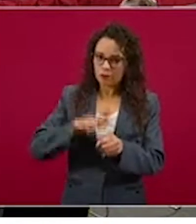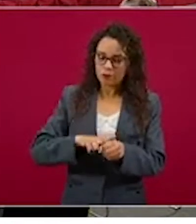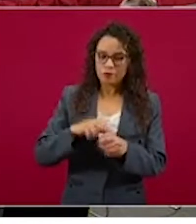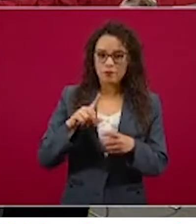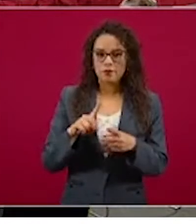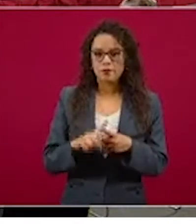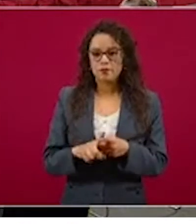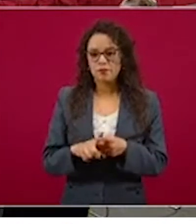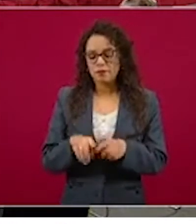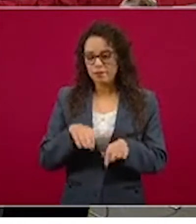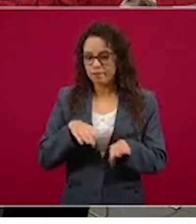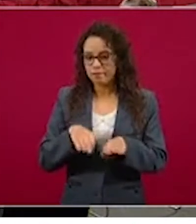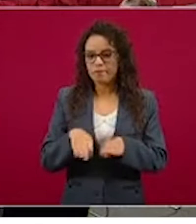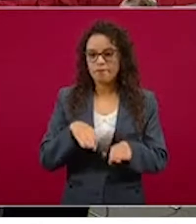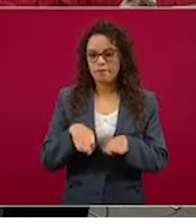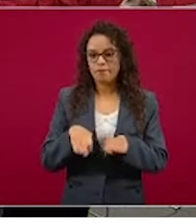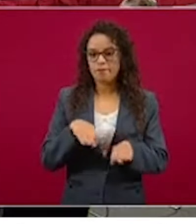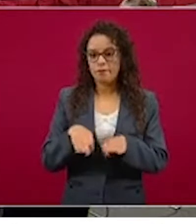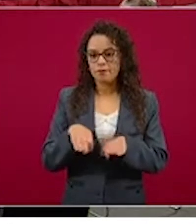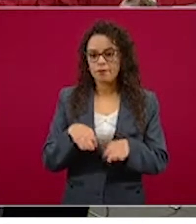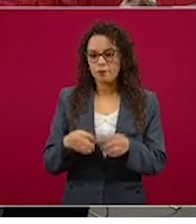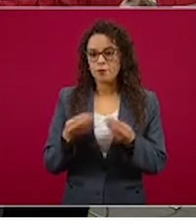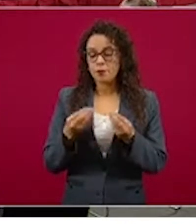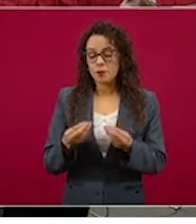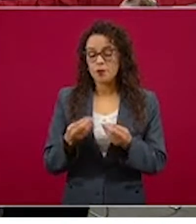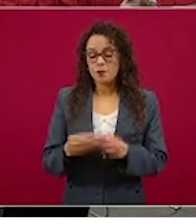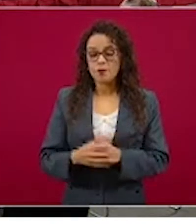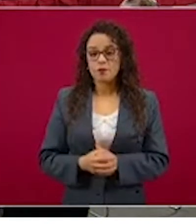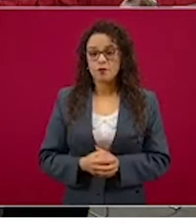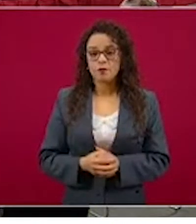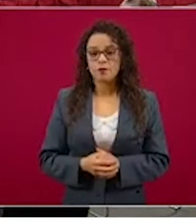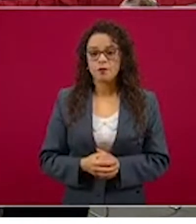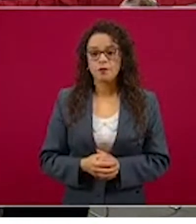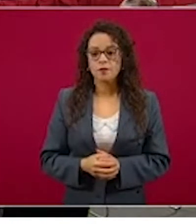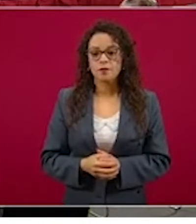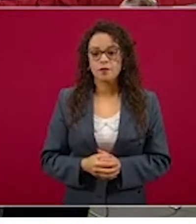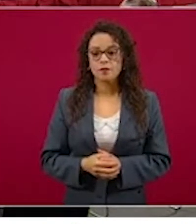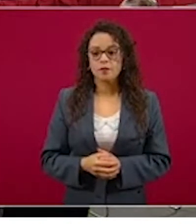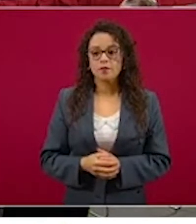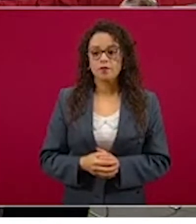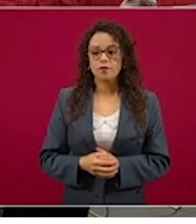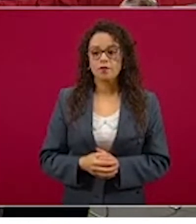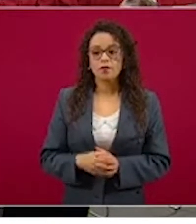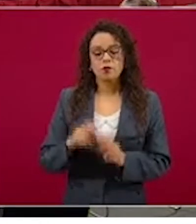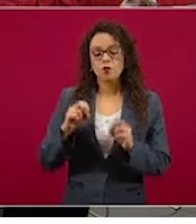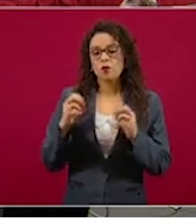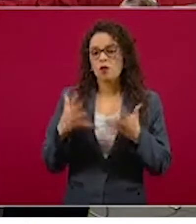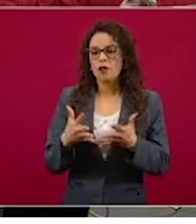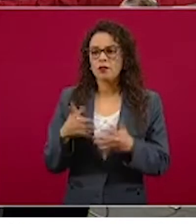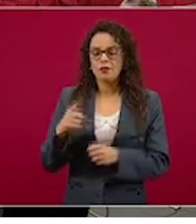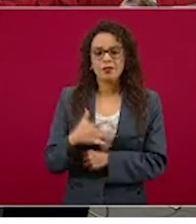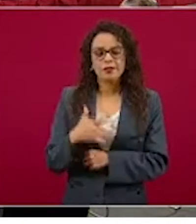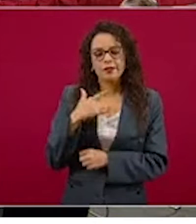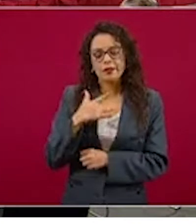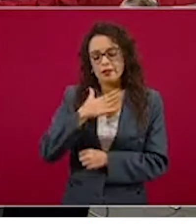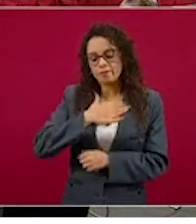trabajando a pesar de la fatiga de mucho tiempo